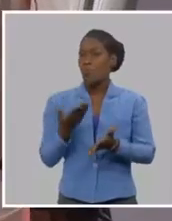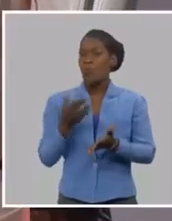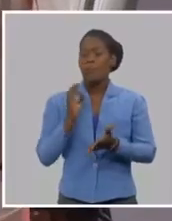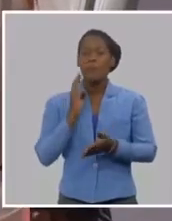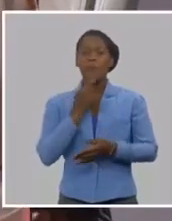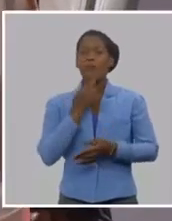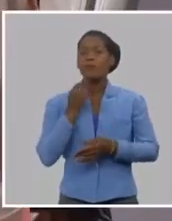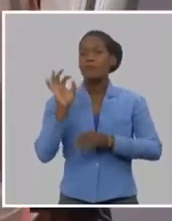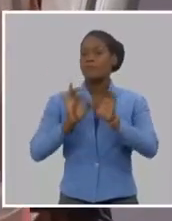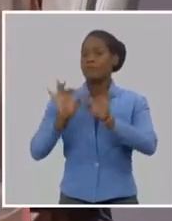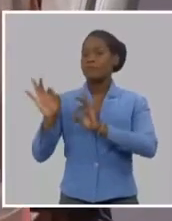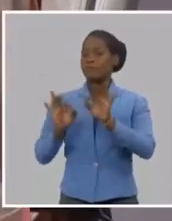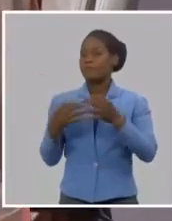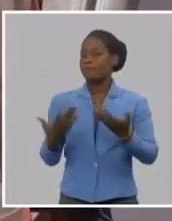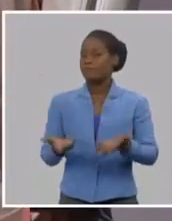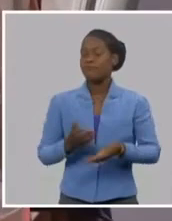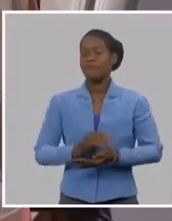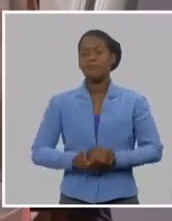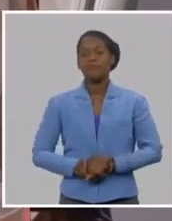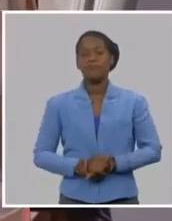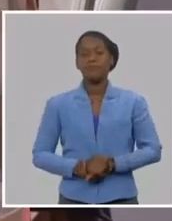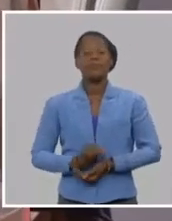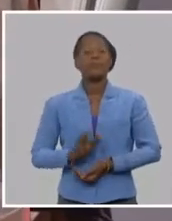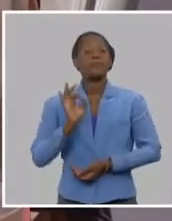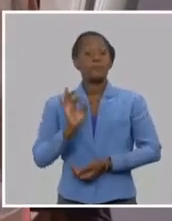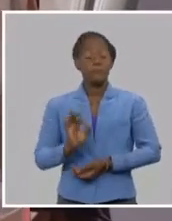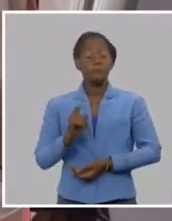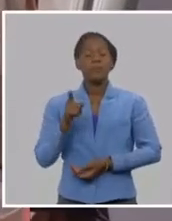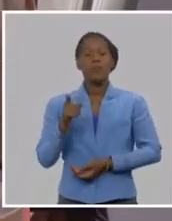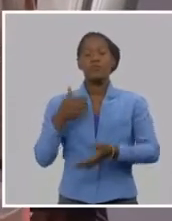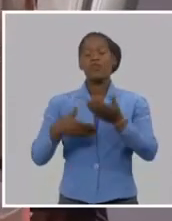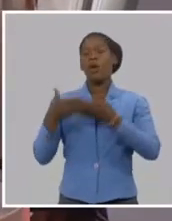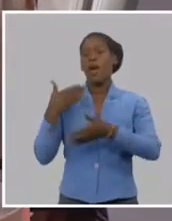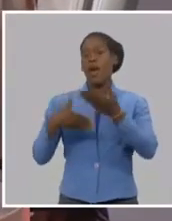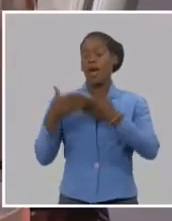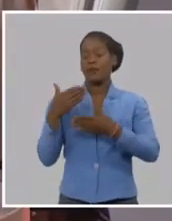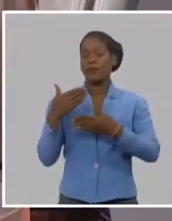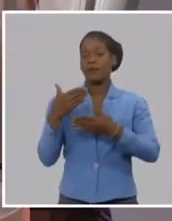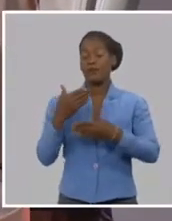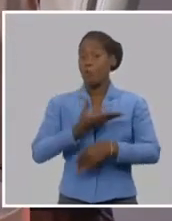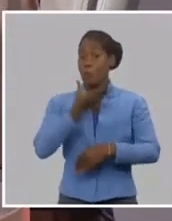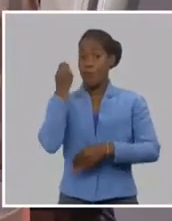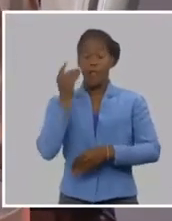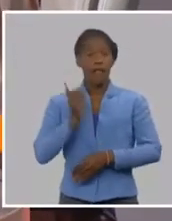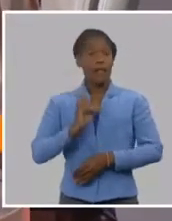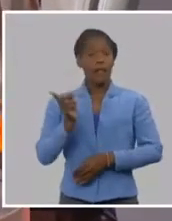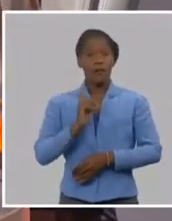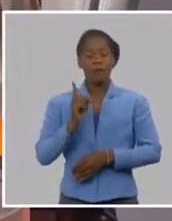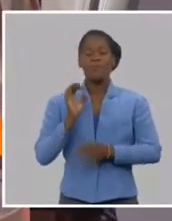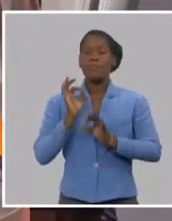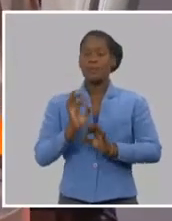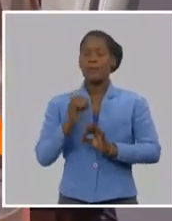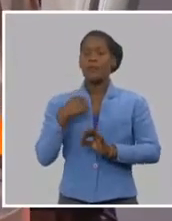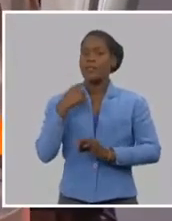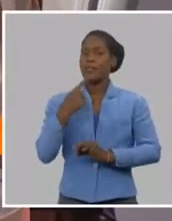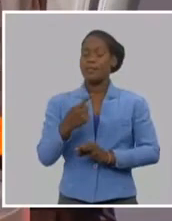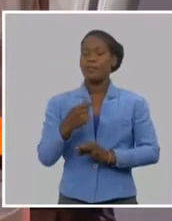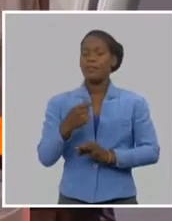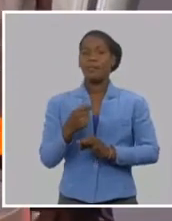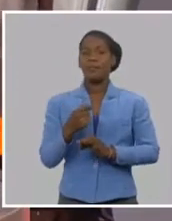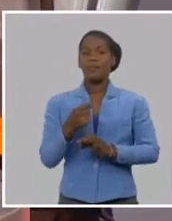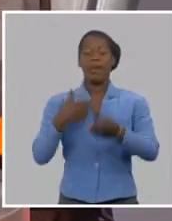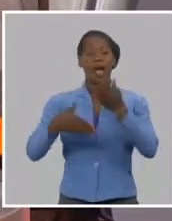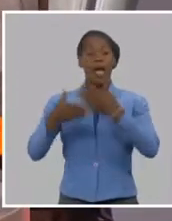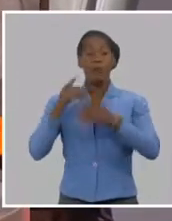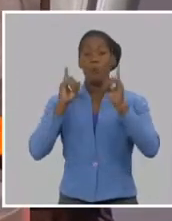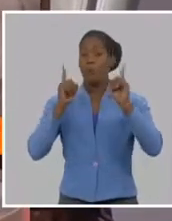por supuesto. Era una convocatoria. Y no olvidemos una cosa. Existe en todo movimiento político revolucionario, existe una masa